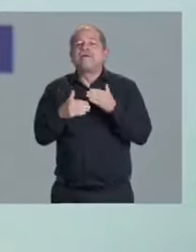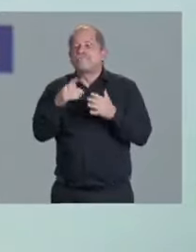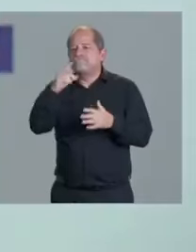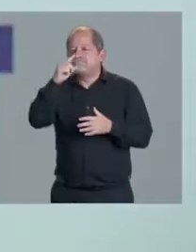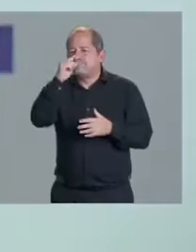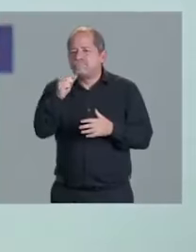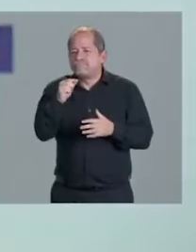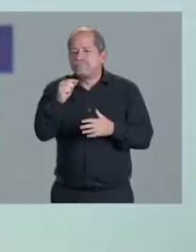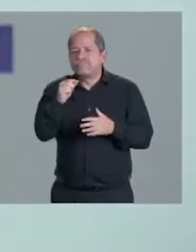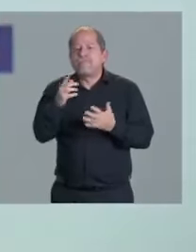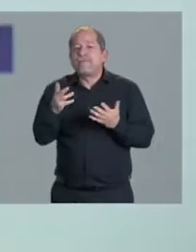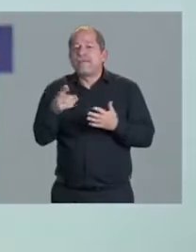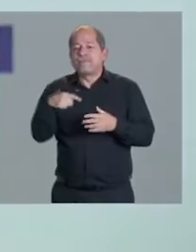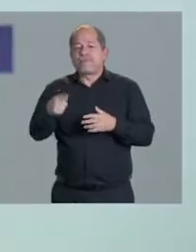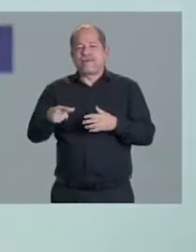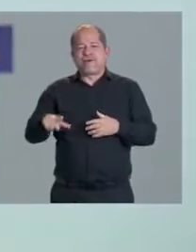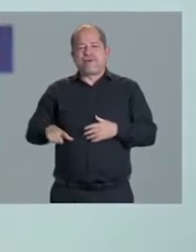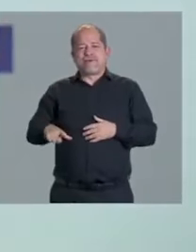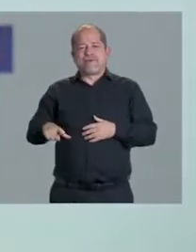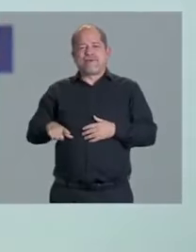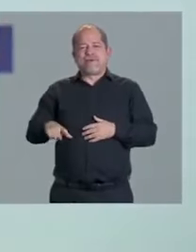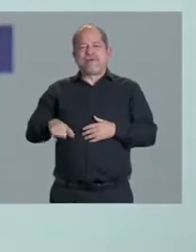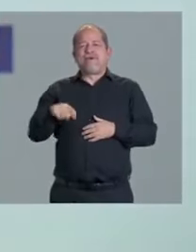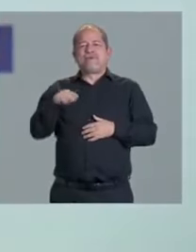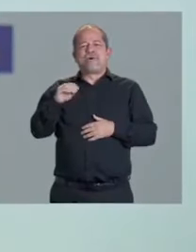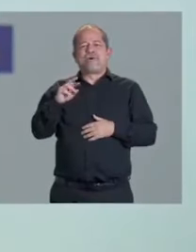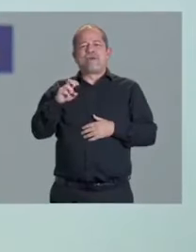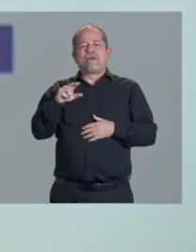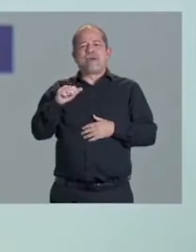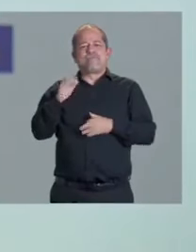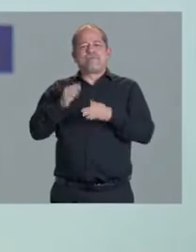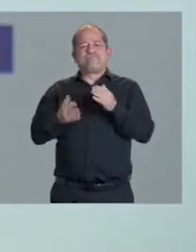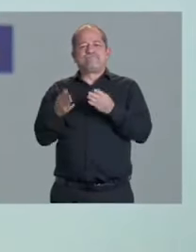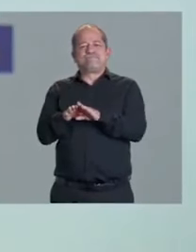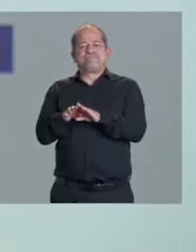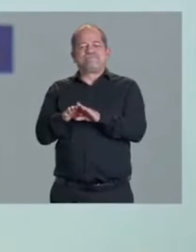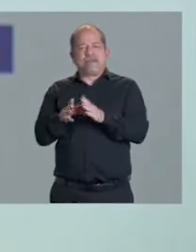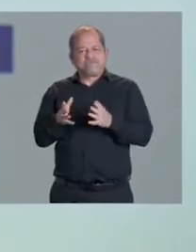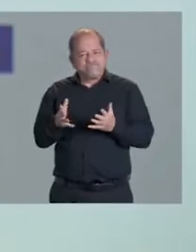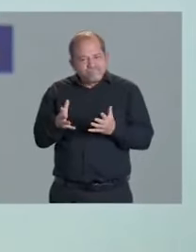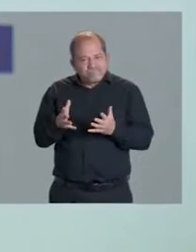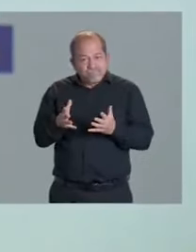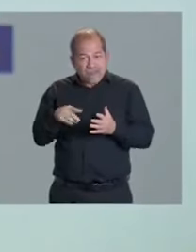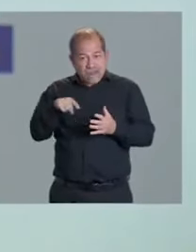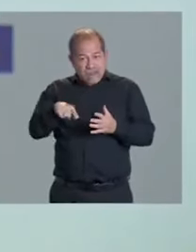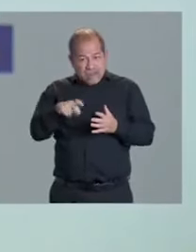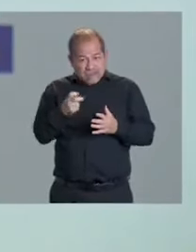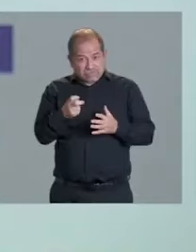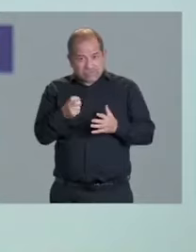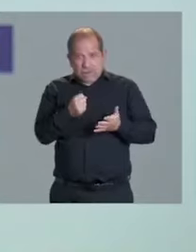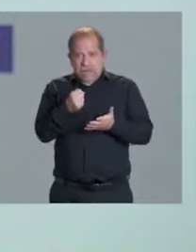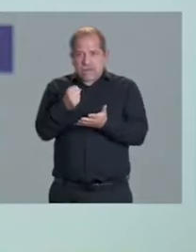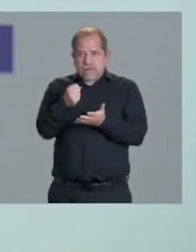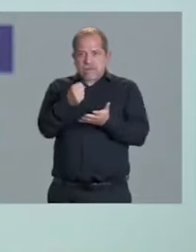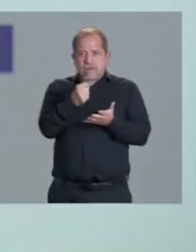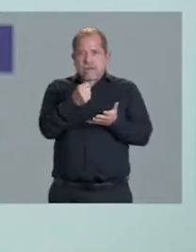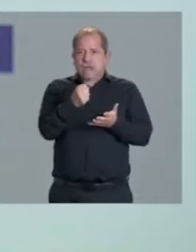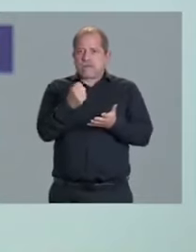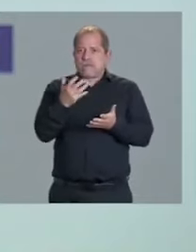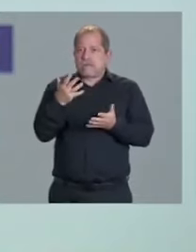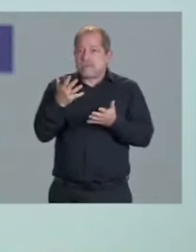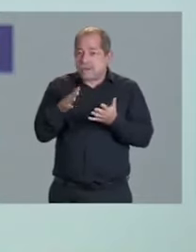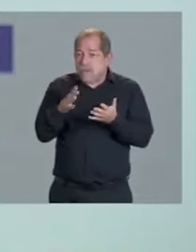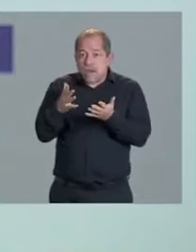eliminaron. Con esos fondos construimos 10 universidades interculturales. No se ha vuelto a construir una universidad intercultural.